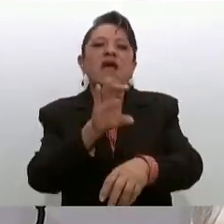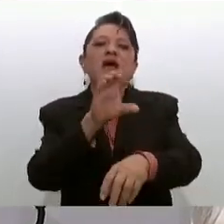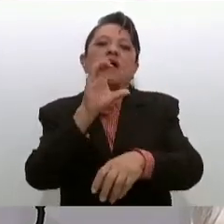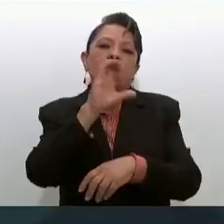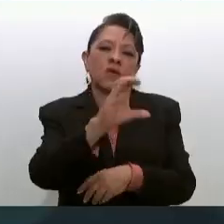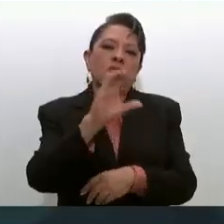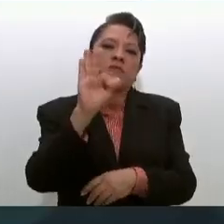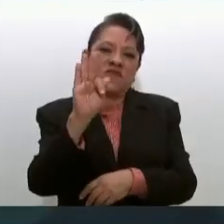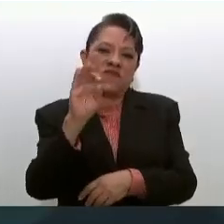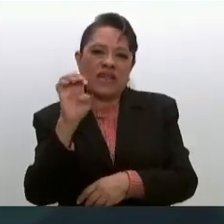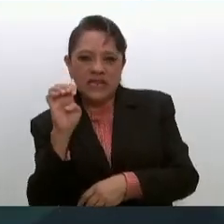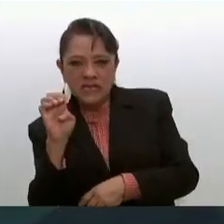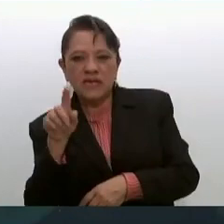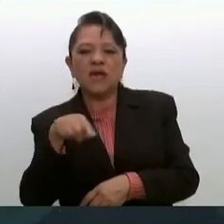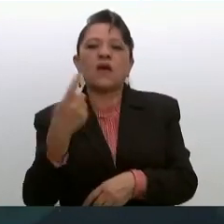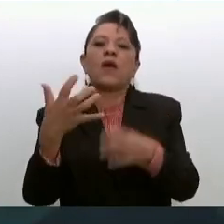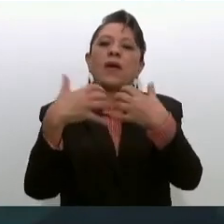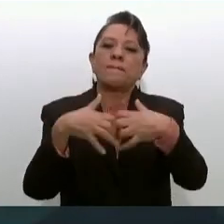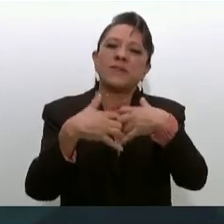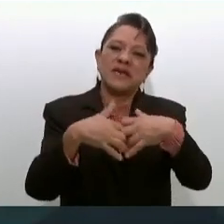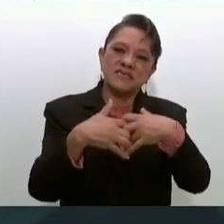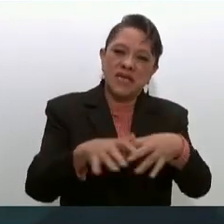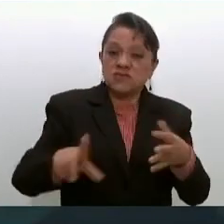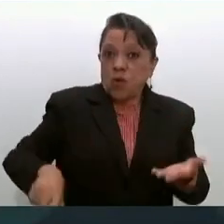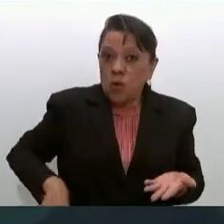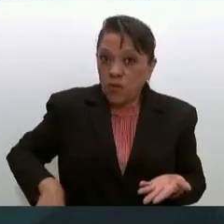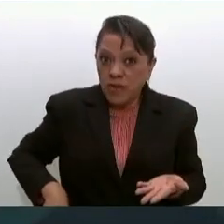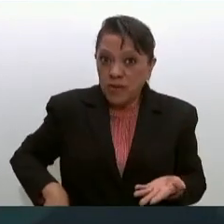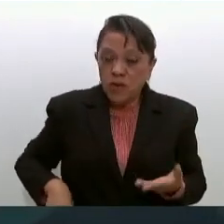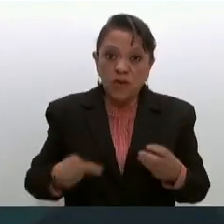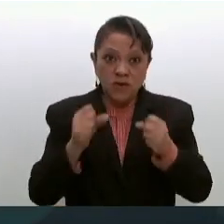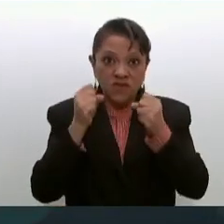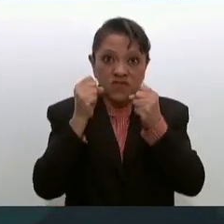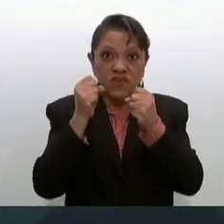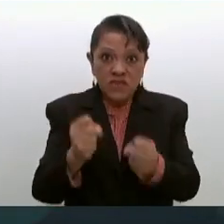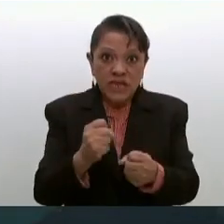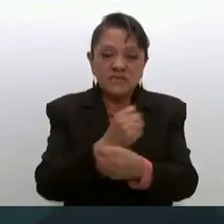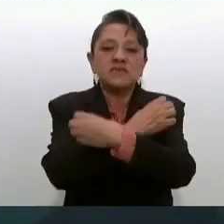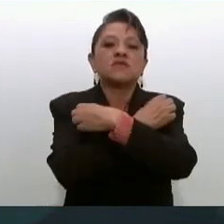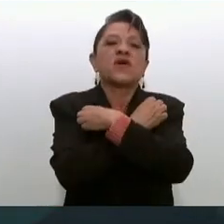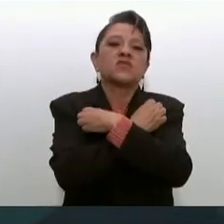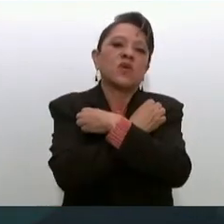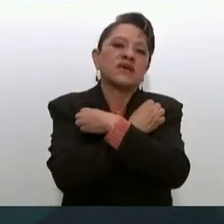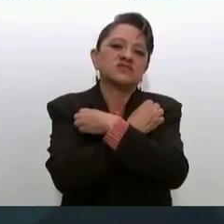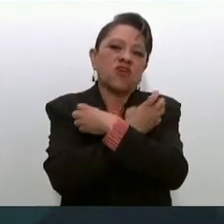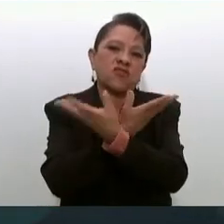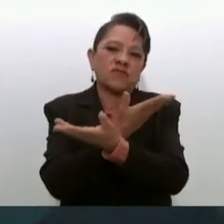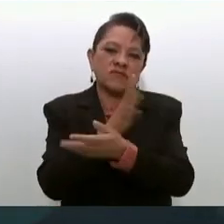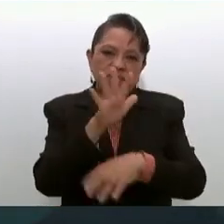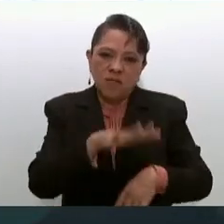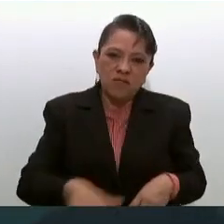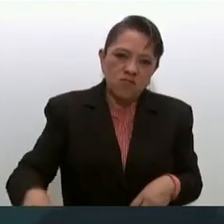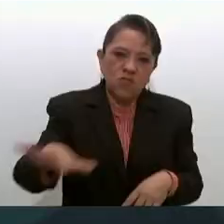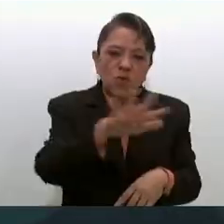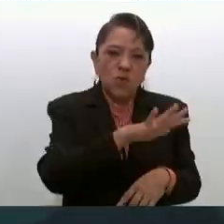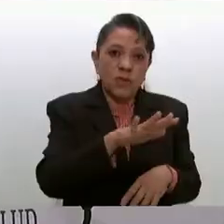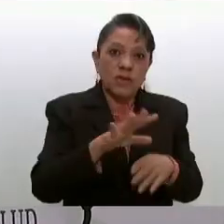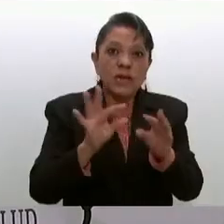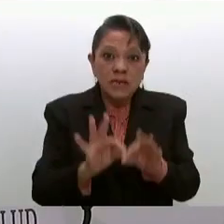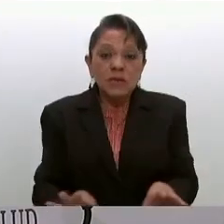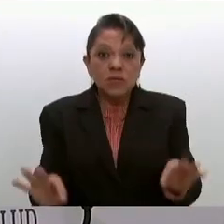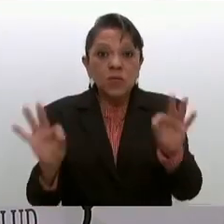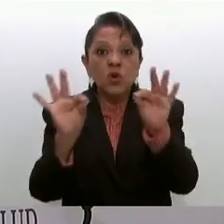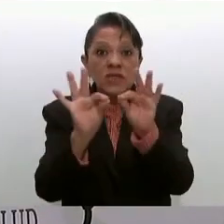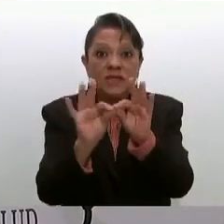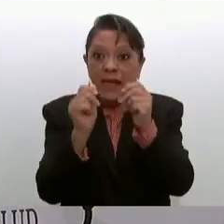electricidad a las empresas públicas y fortaleciendo la educación pública y fortaleciendo los servicios